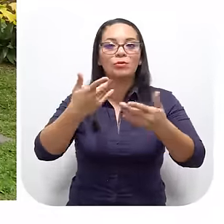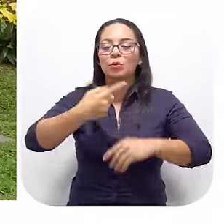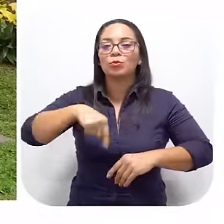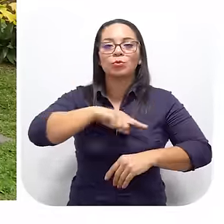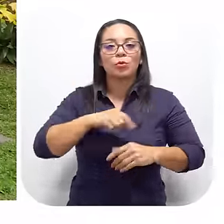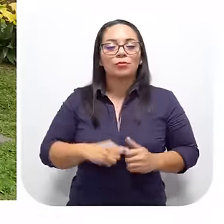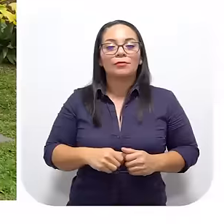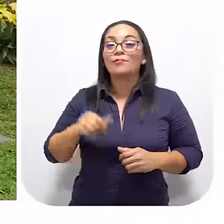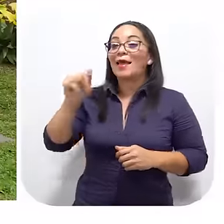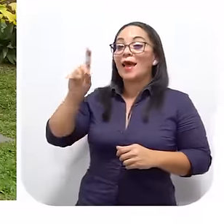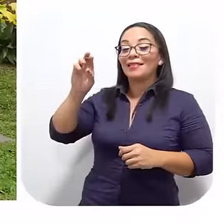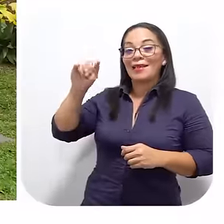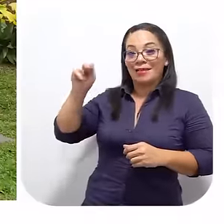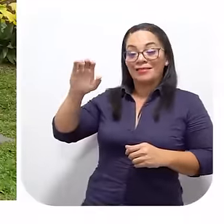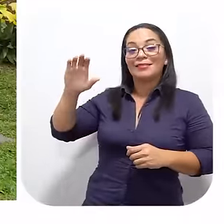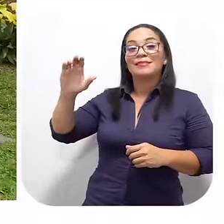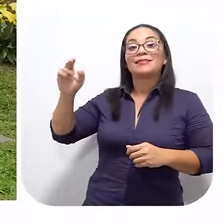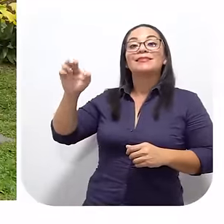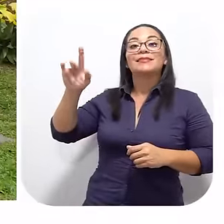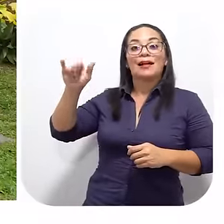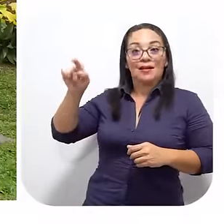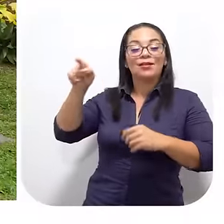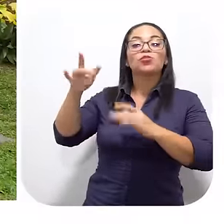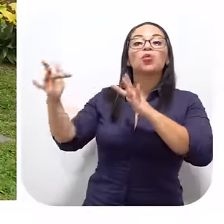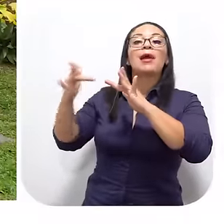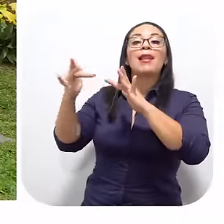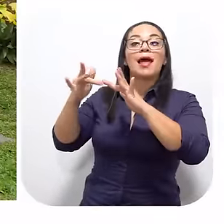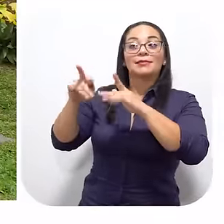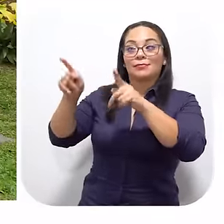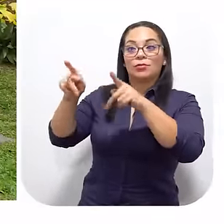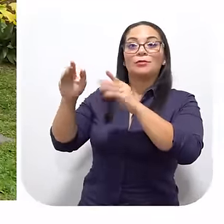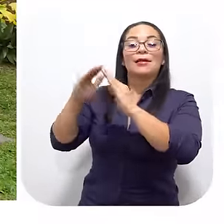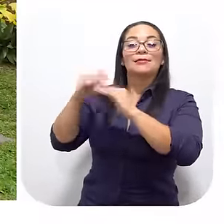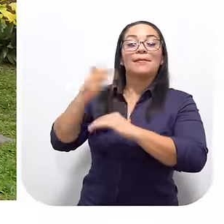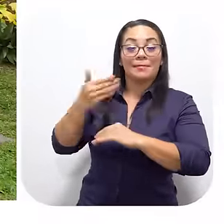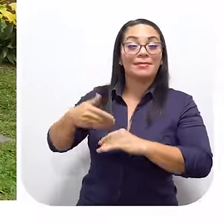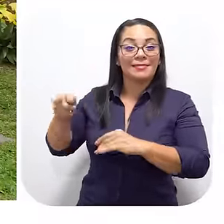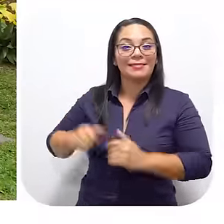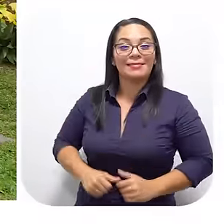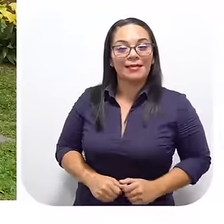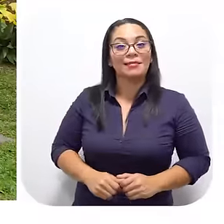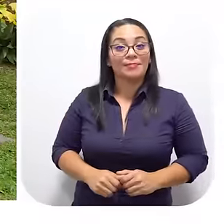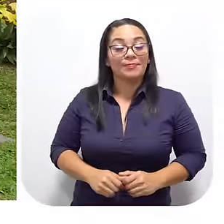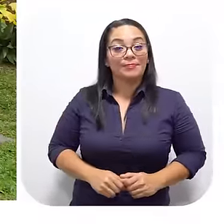Abiertos A nosotros Adrián y Charlin Son los enlaces De Casa Presidencial